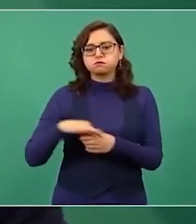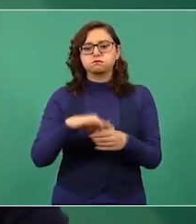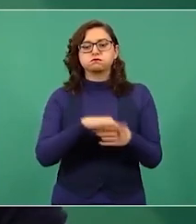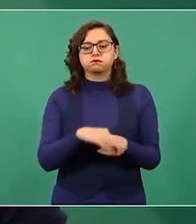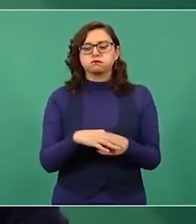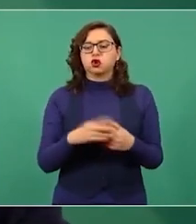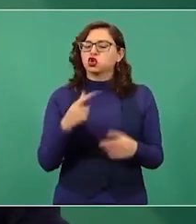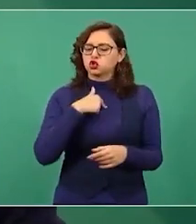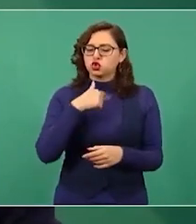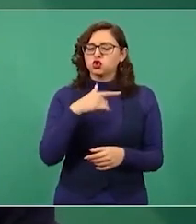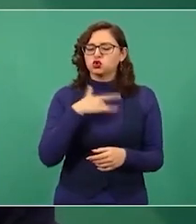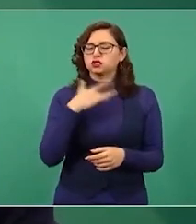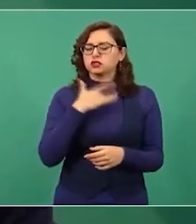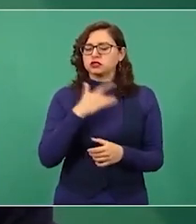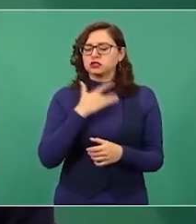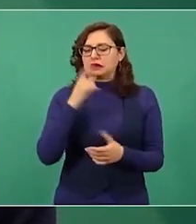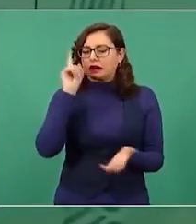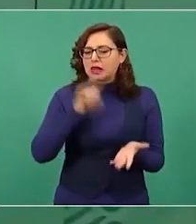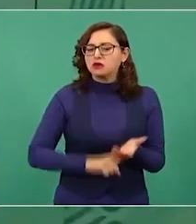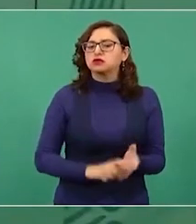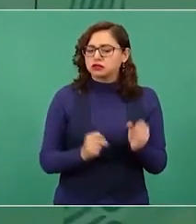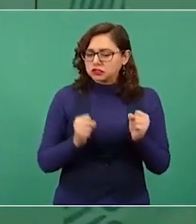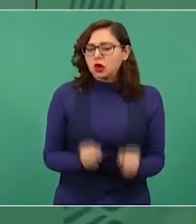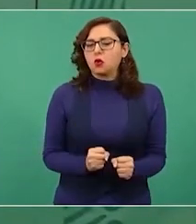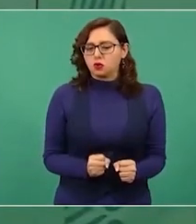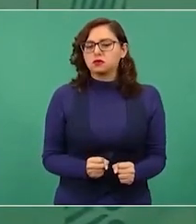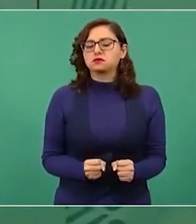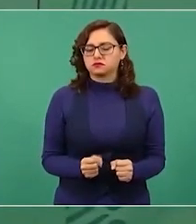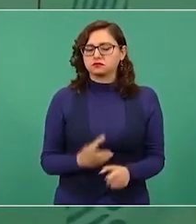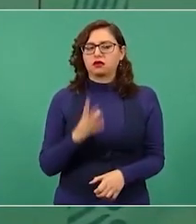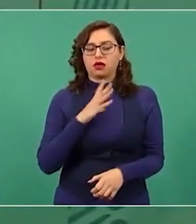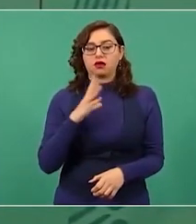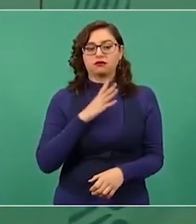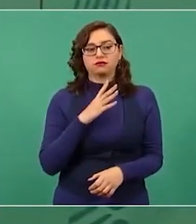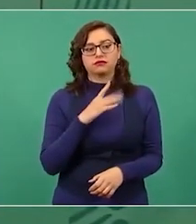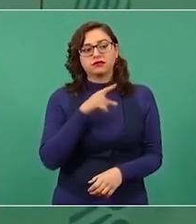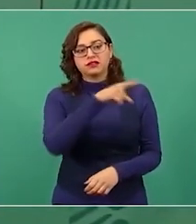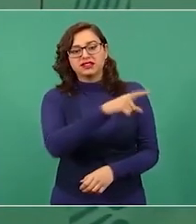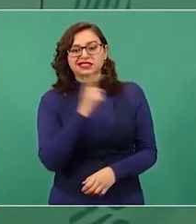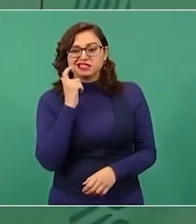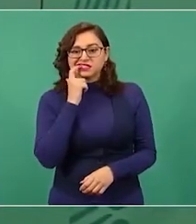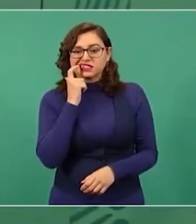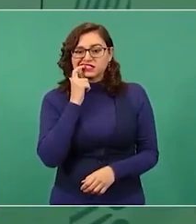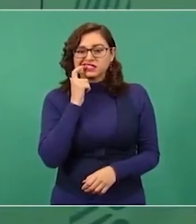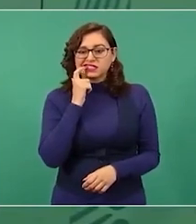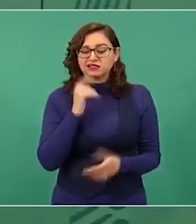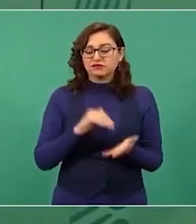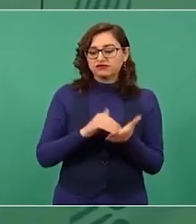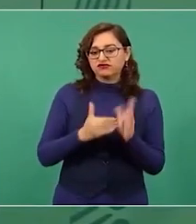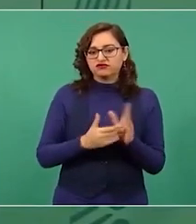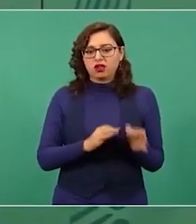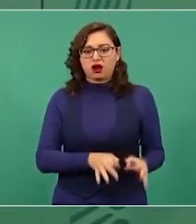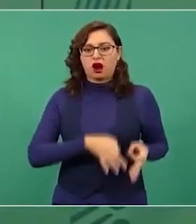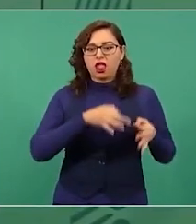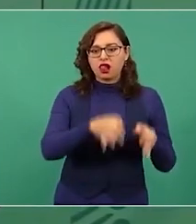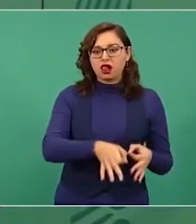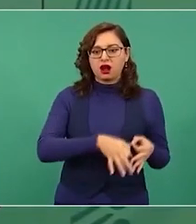tácticas dilatorias, no muy serias, que digamos.